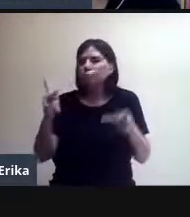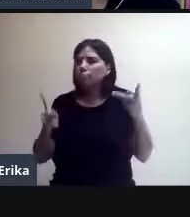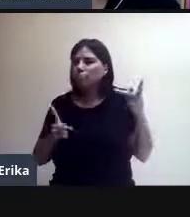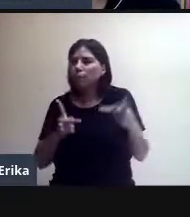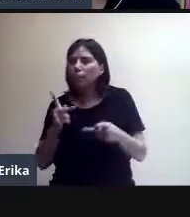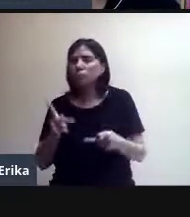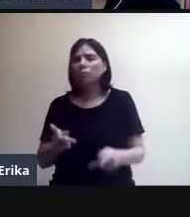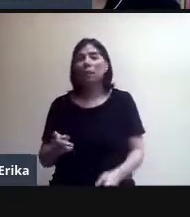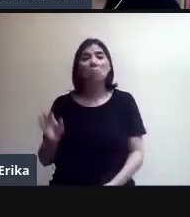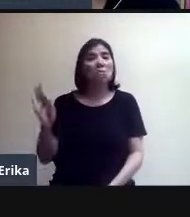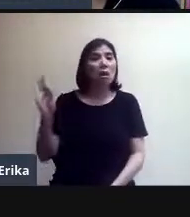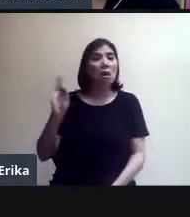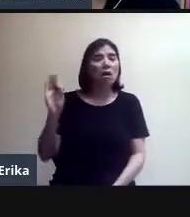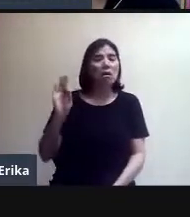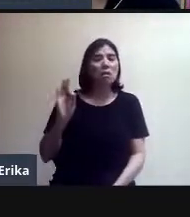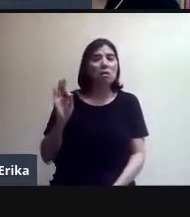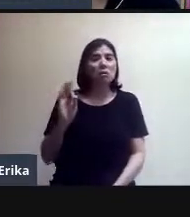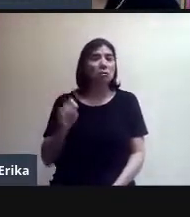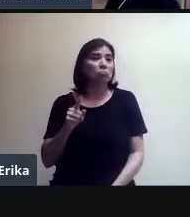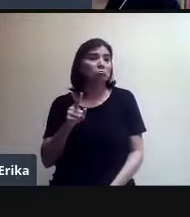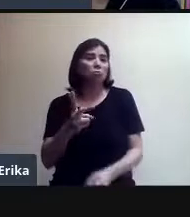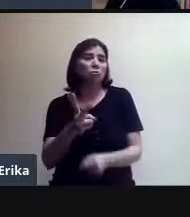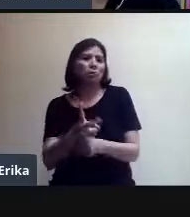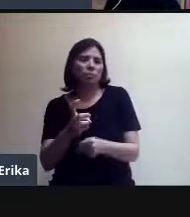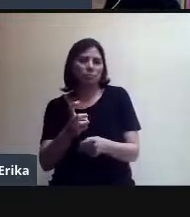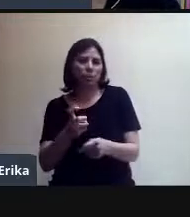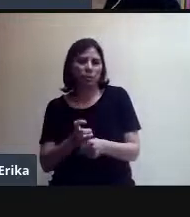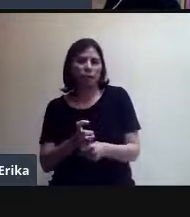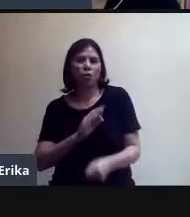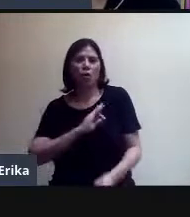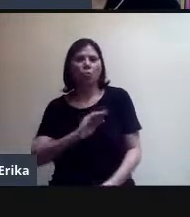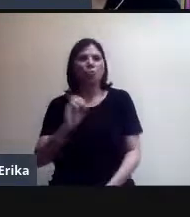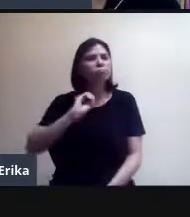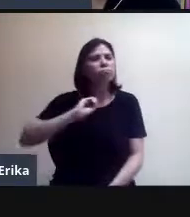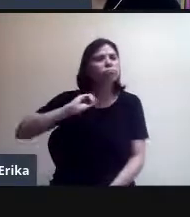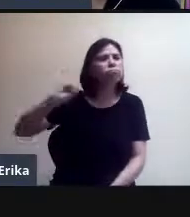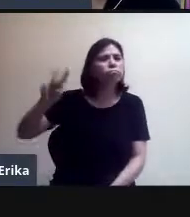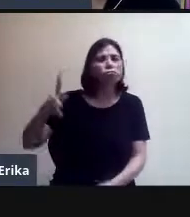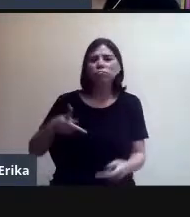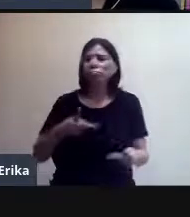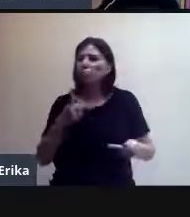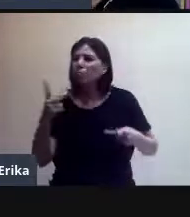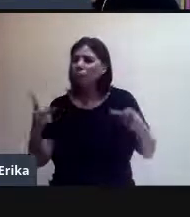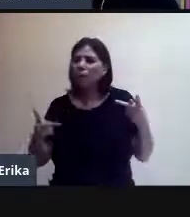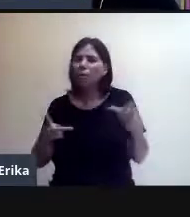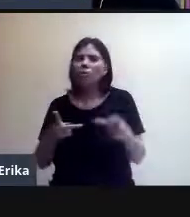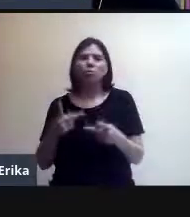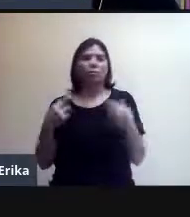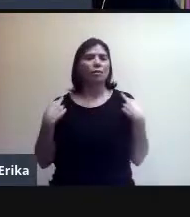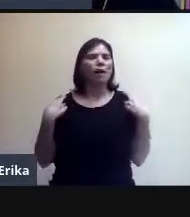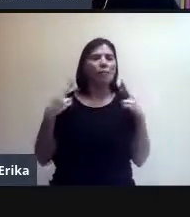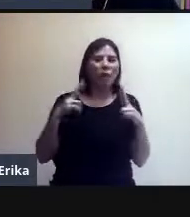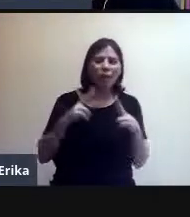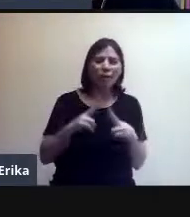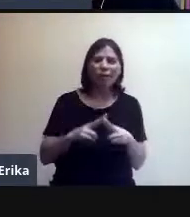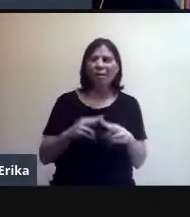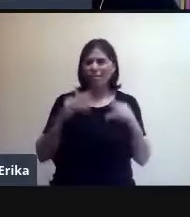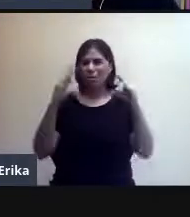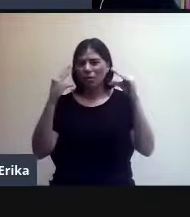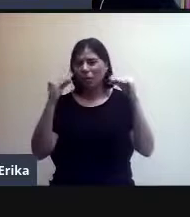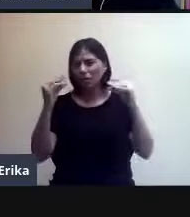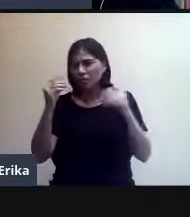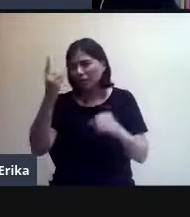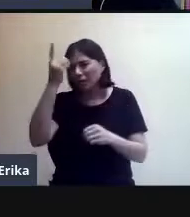invitados, bueno, podemos mandar preguntas al ponente o al maestro o al director de escuela que organiza la